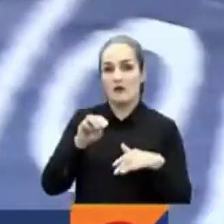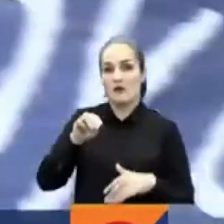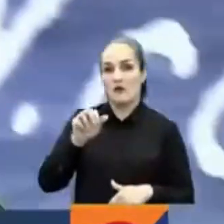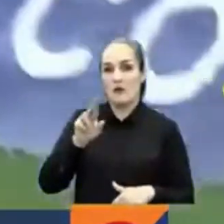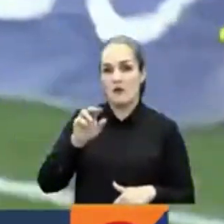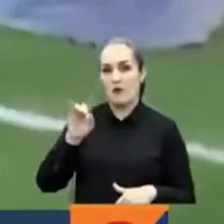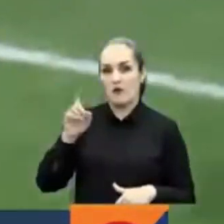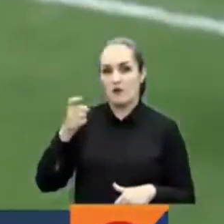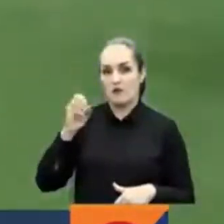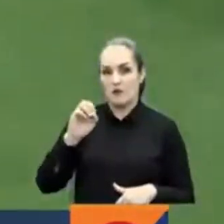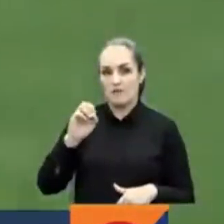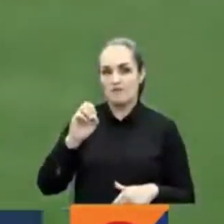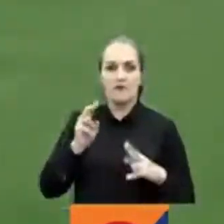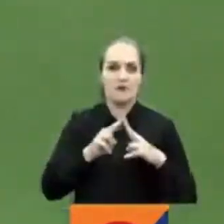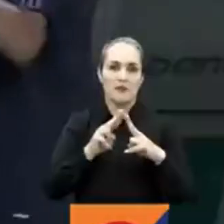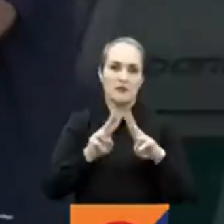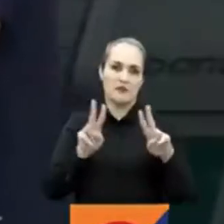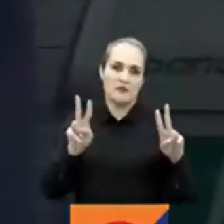los puntos.